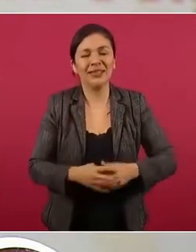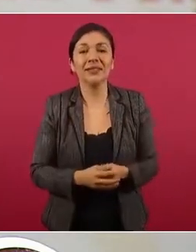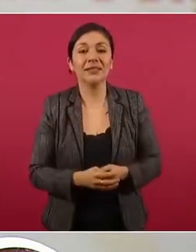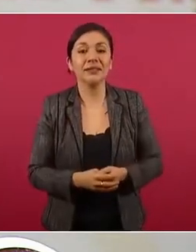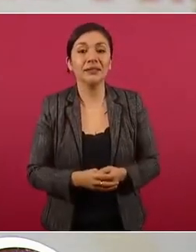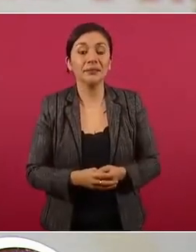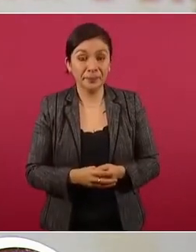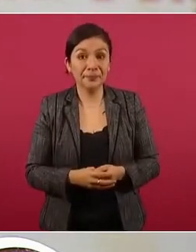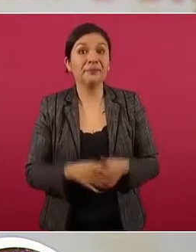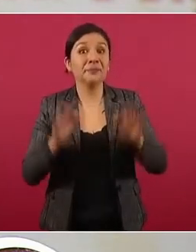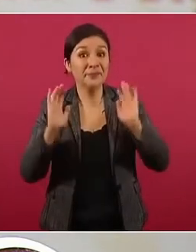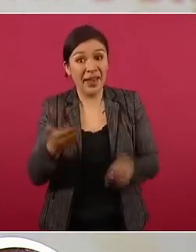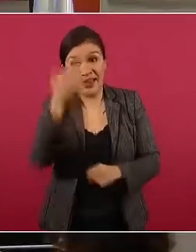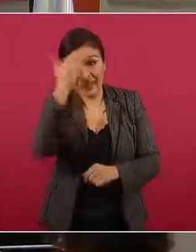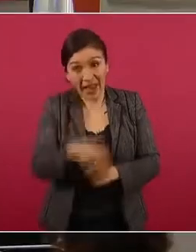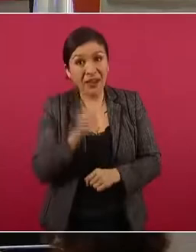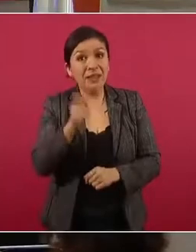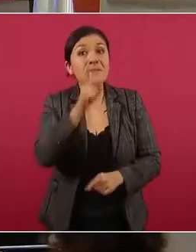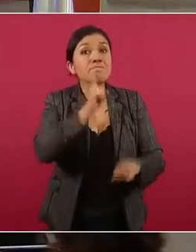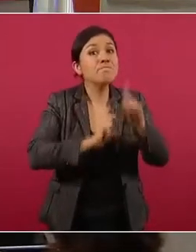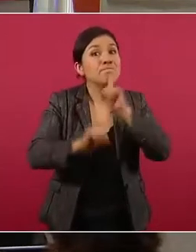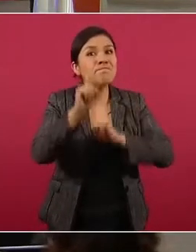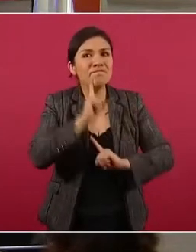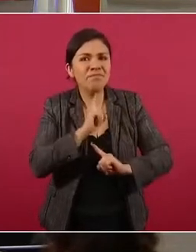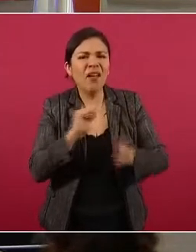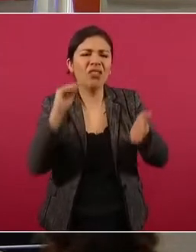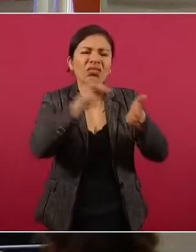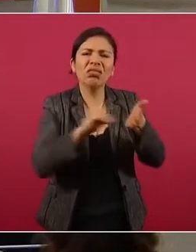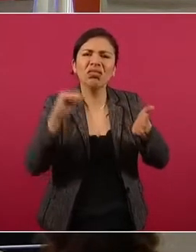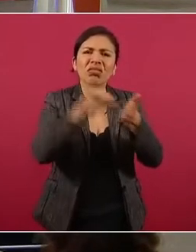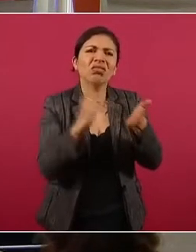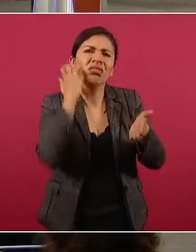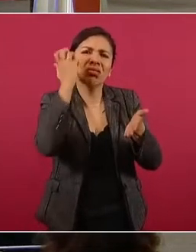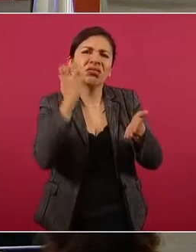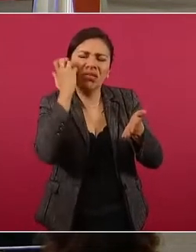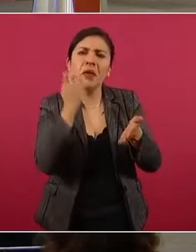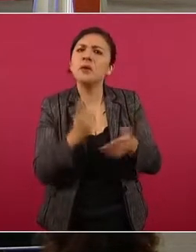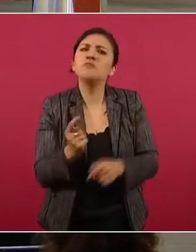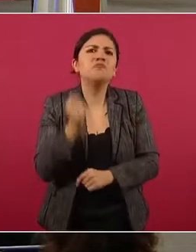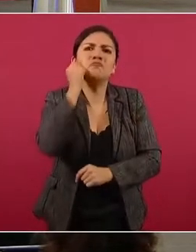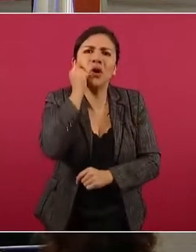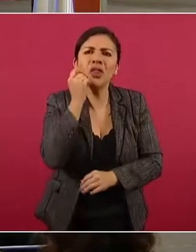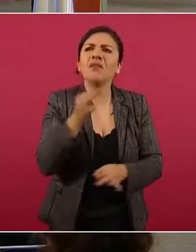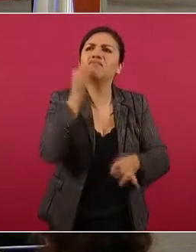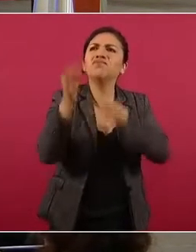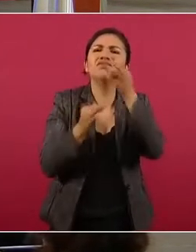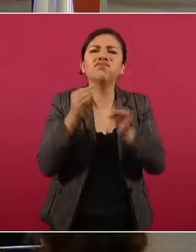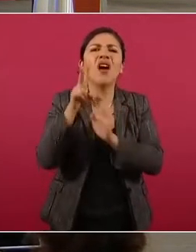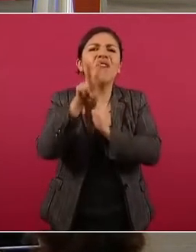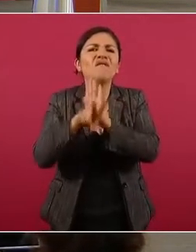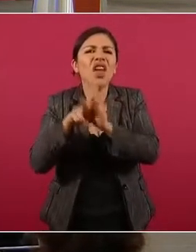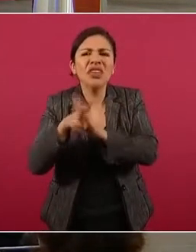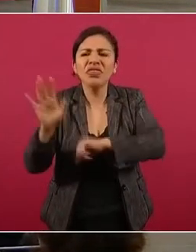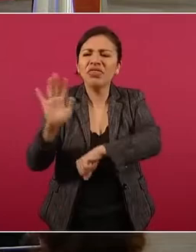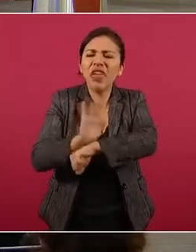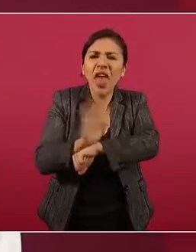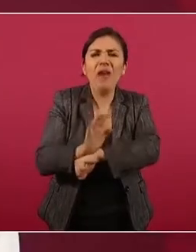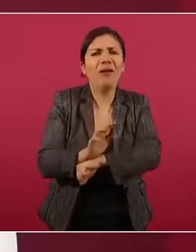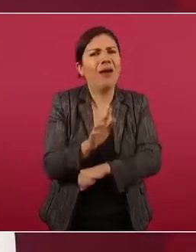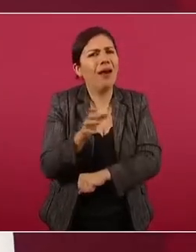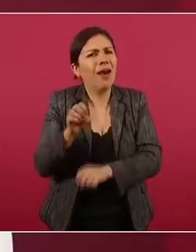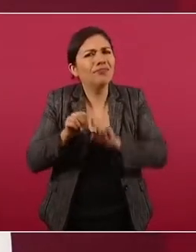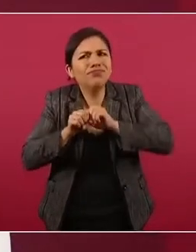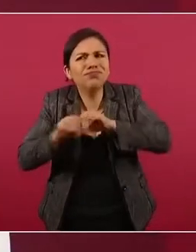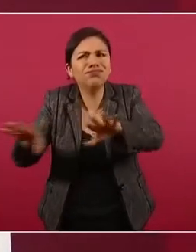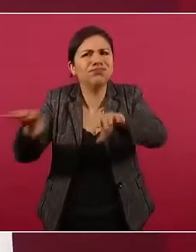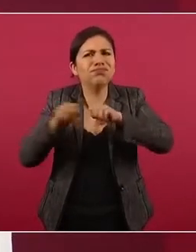Aún sabiendo que son falsos o que están editados, publican audios y videos en redes sociales,